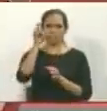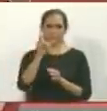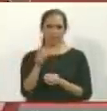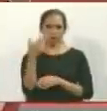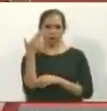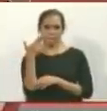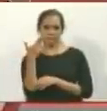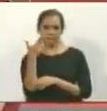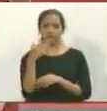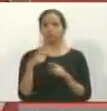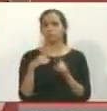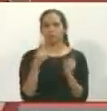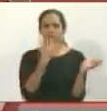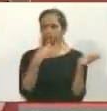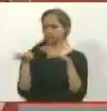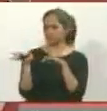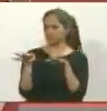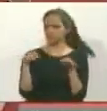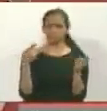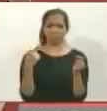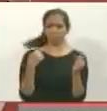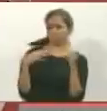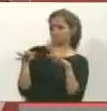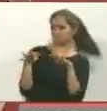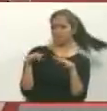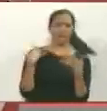de Barquisimeto,